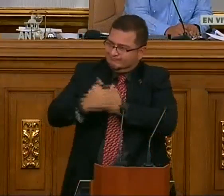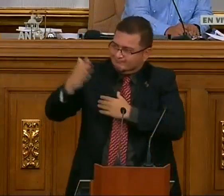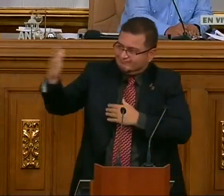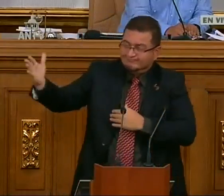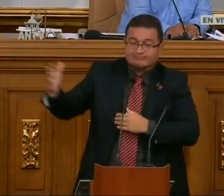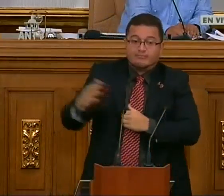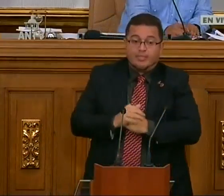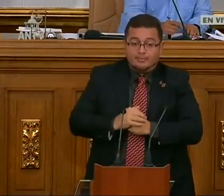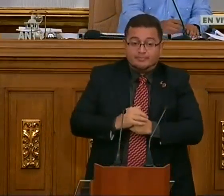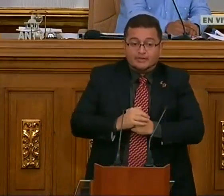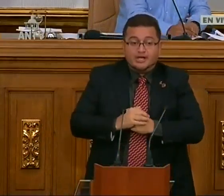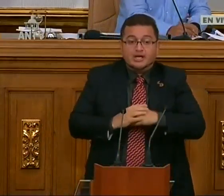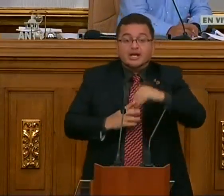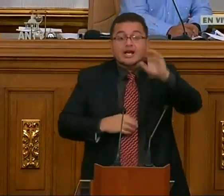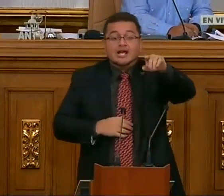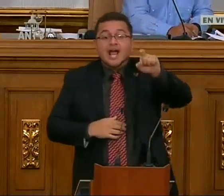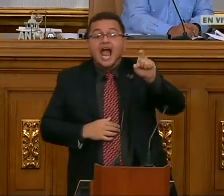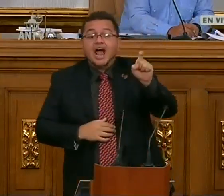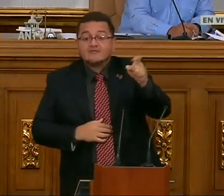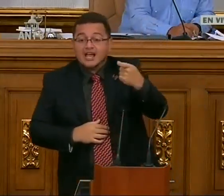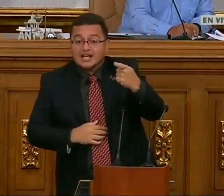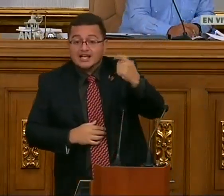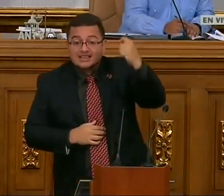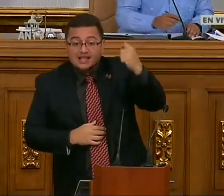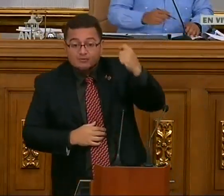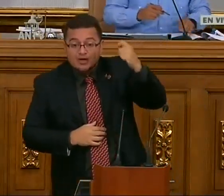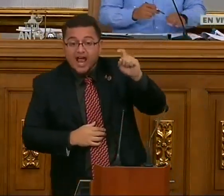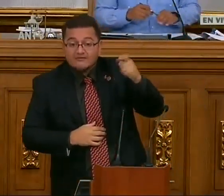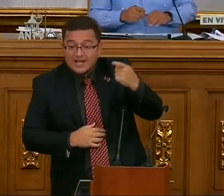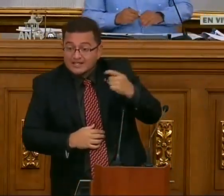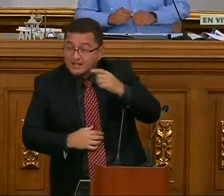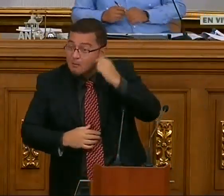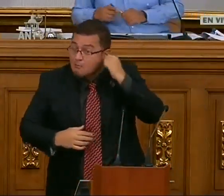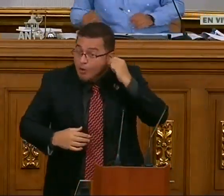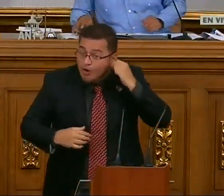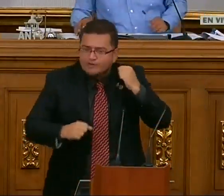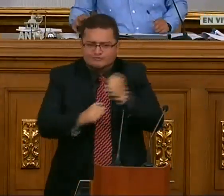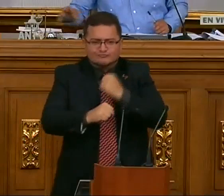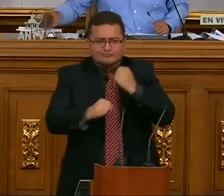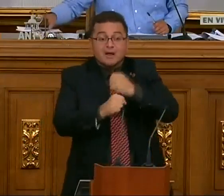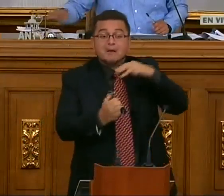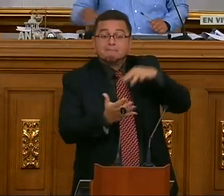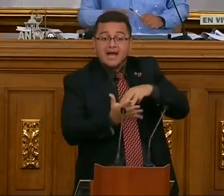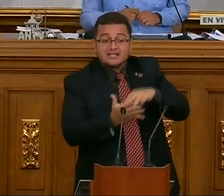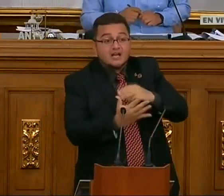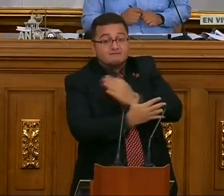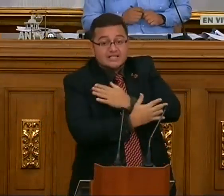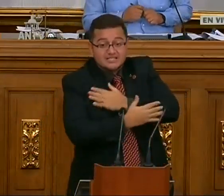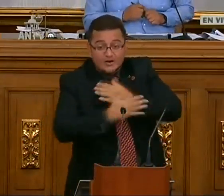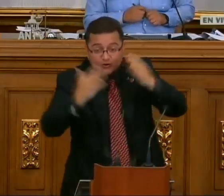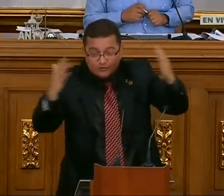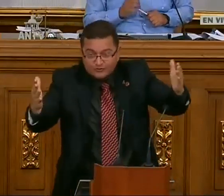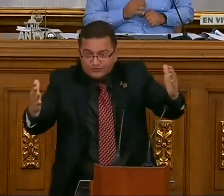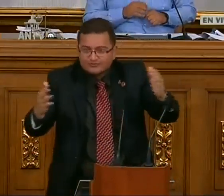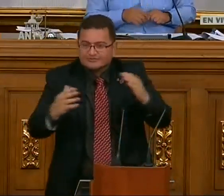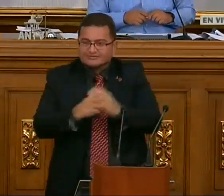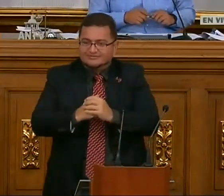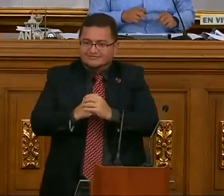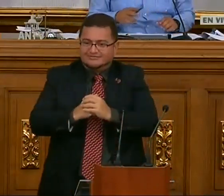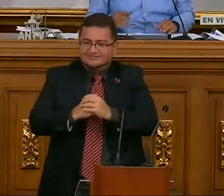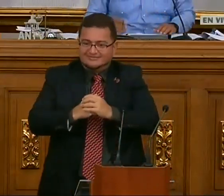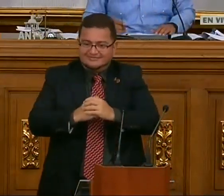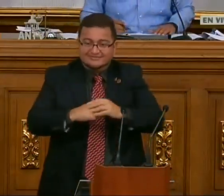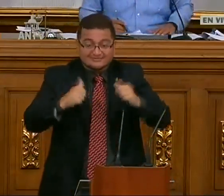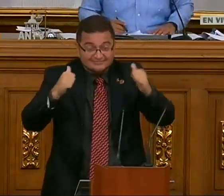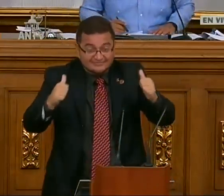Luz, a la diputada Gabriela Chacón, también. También a